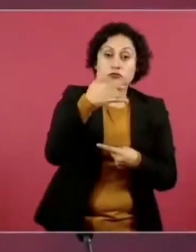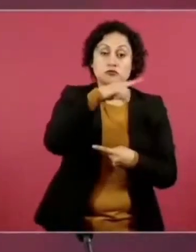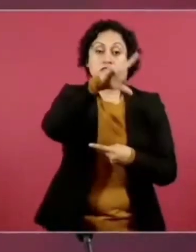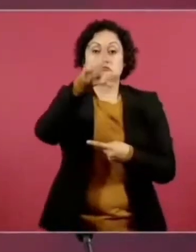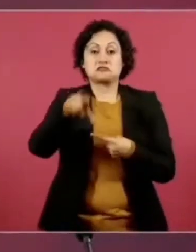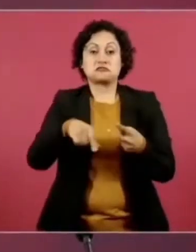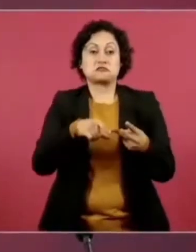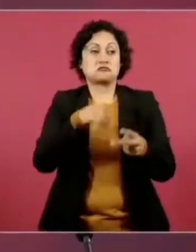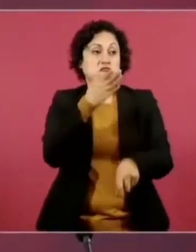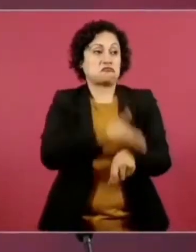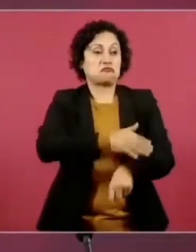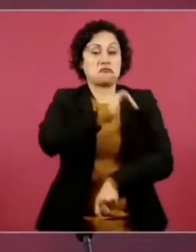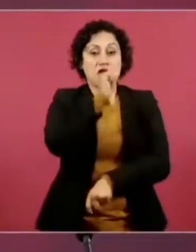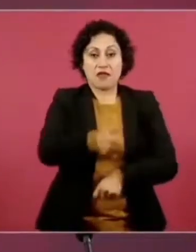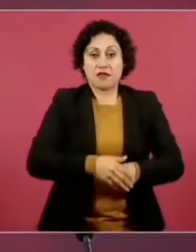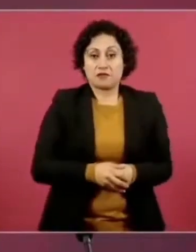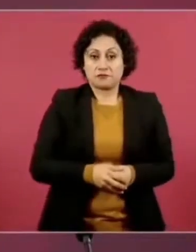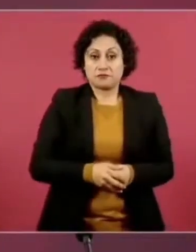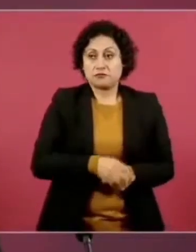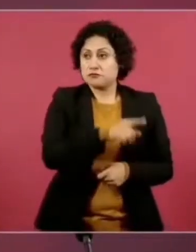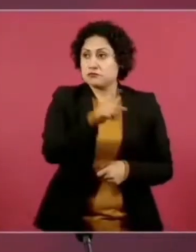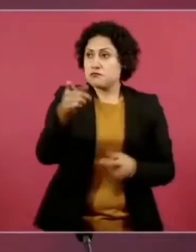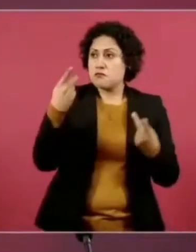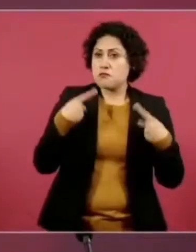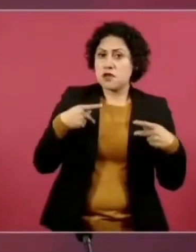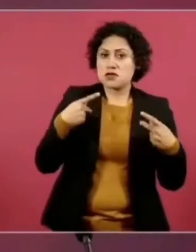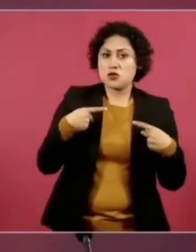Robaban y no pasaba nada.